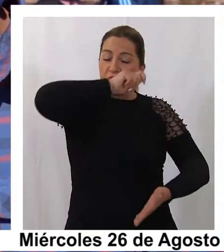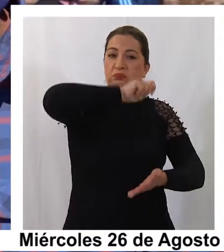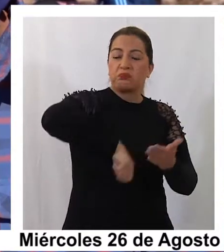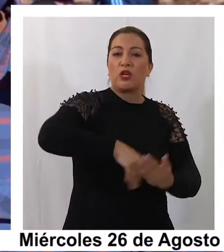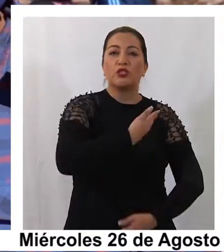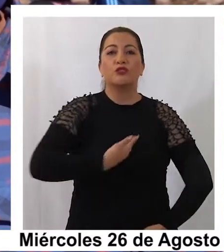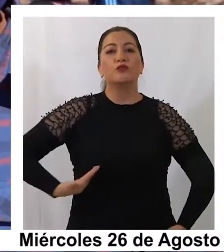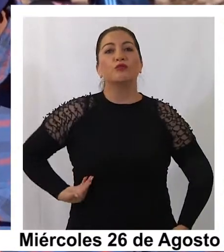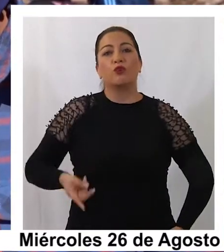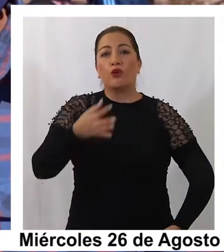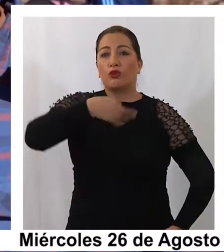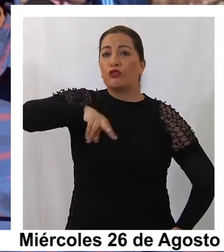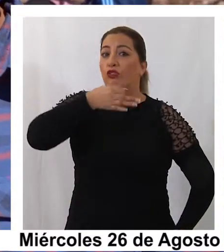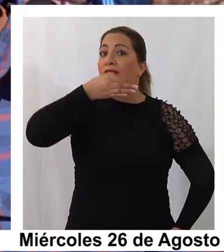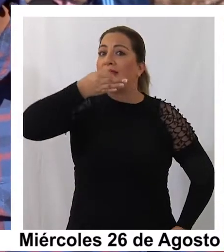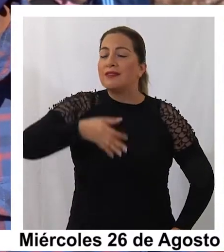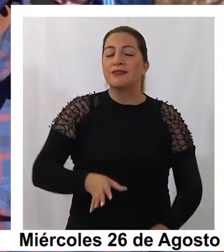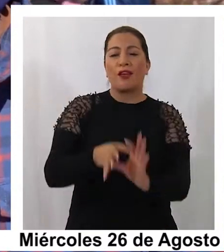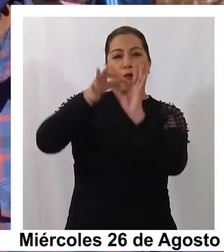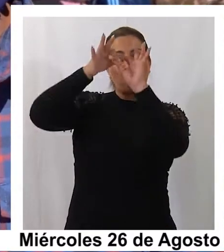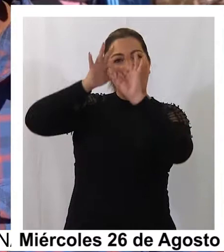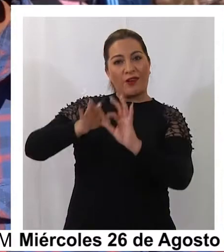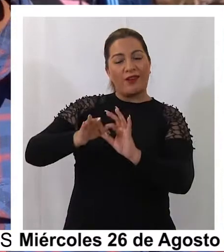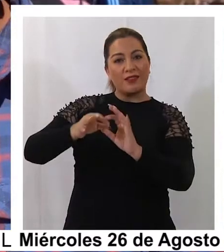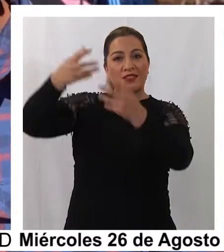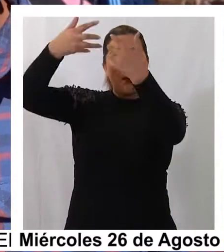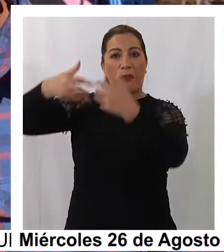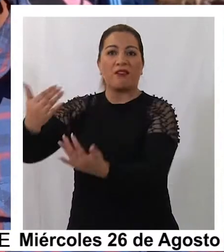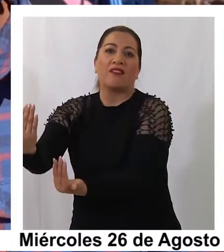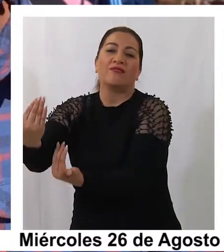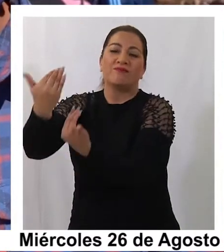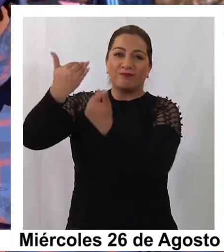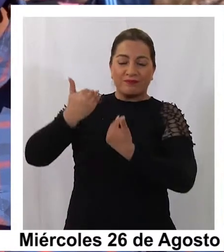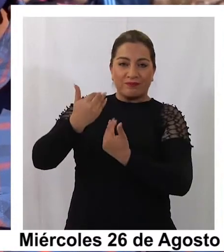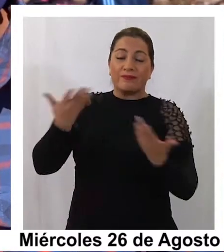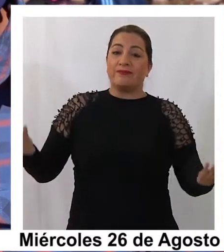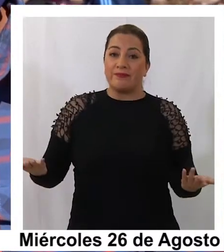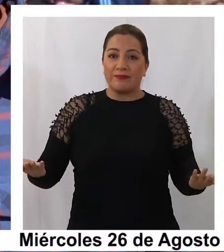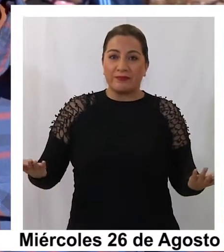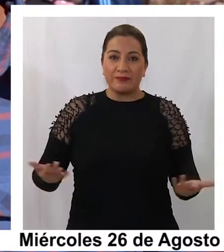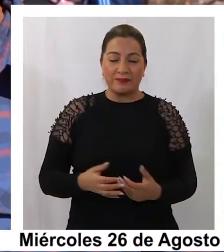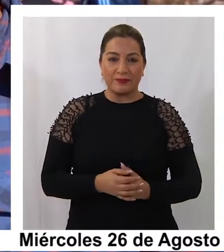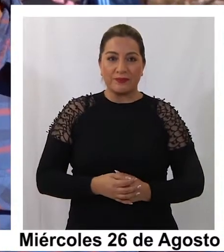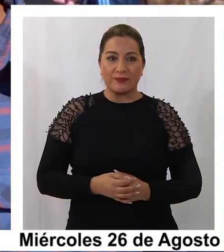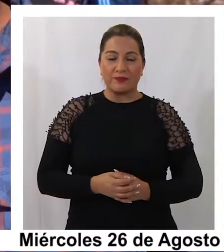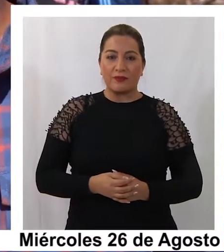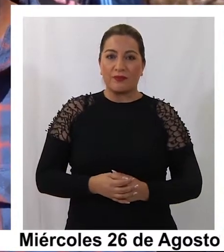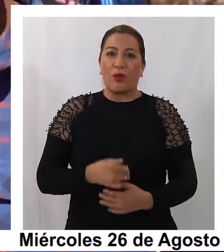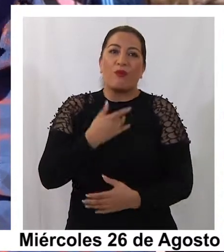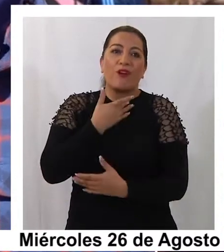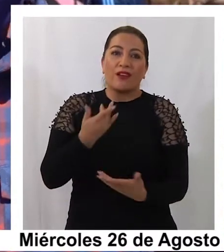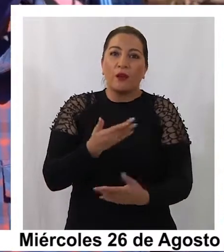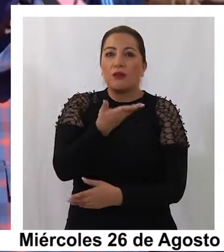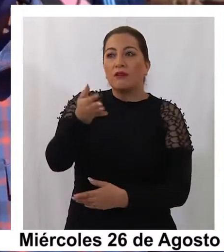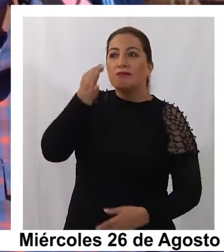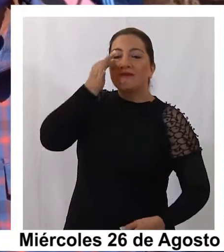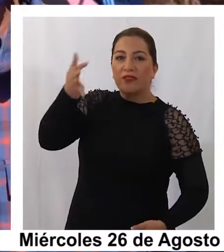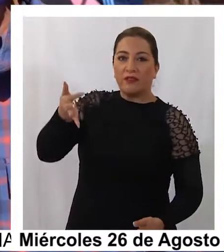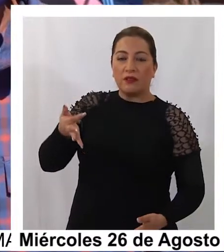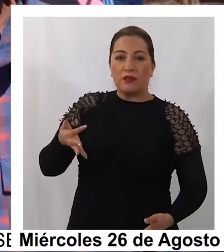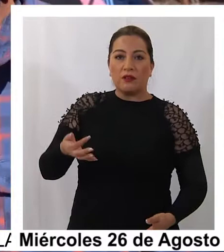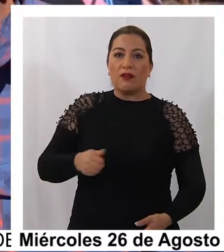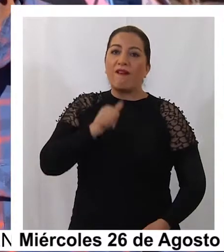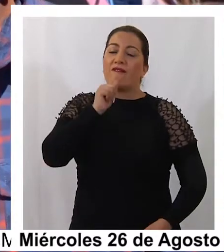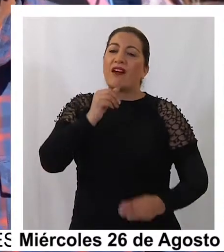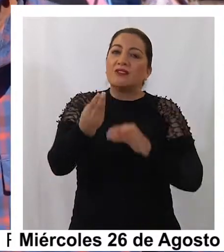presidente estamos muy agradecidos por este apoyo brindado que lamentablemente es a causa, como se puede ver, de la